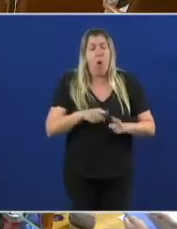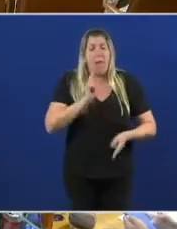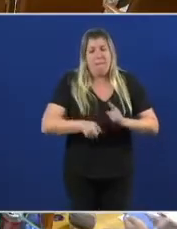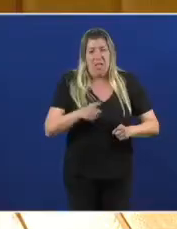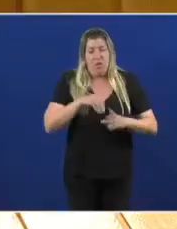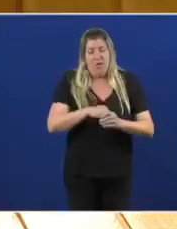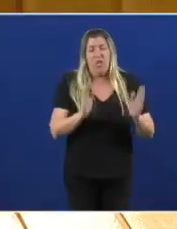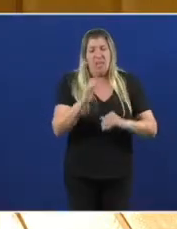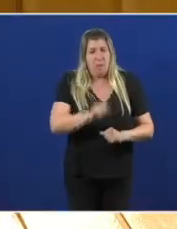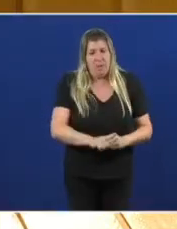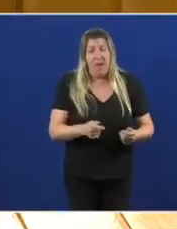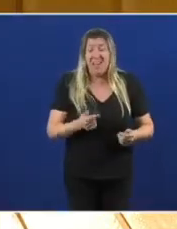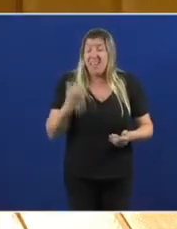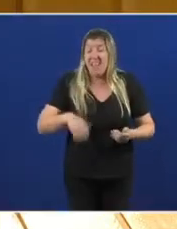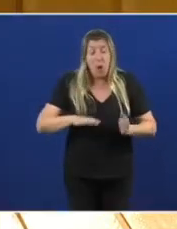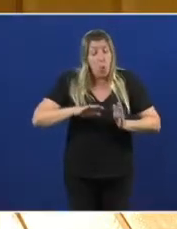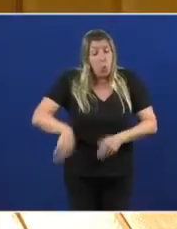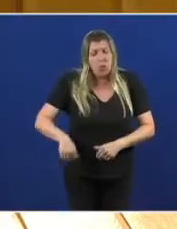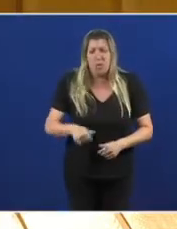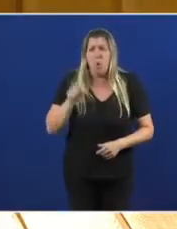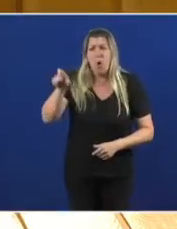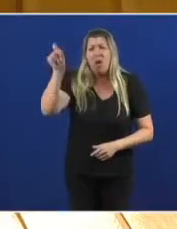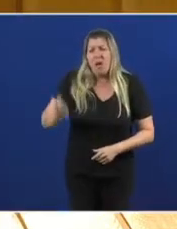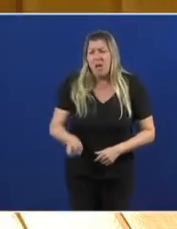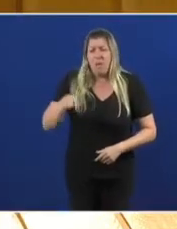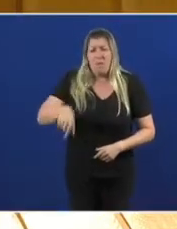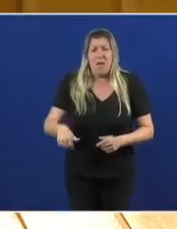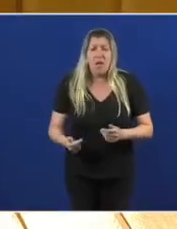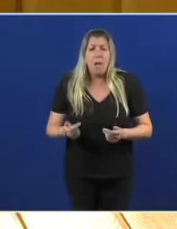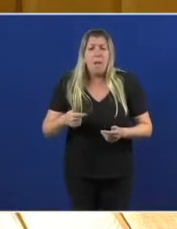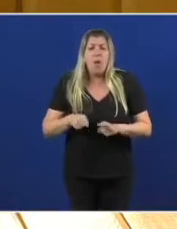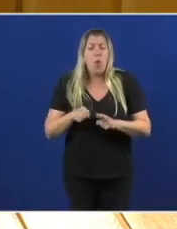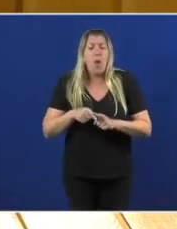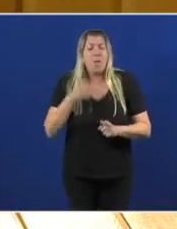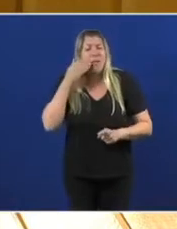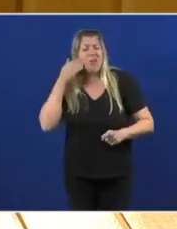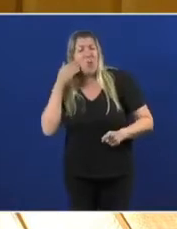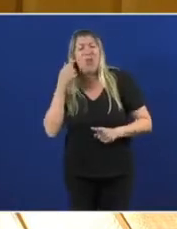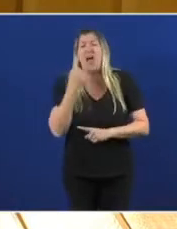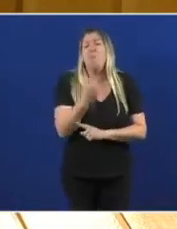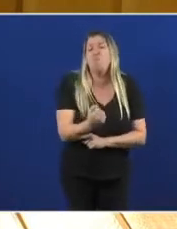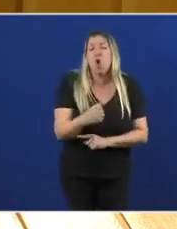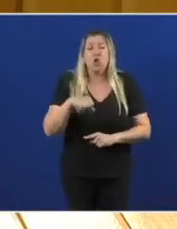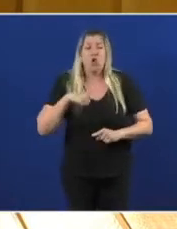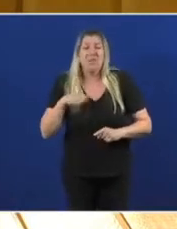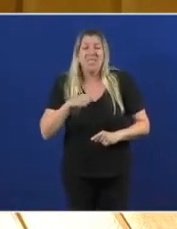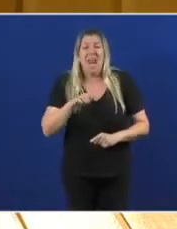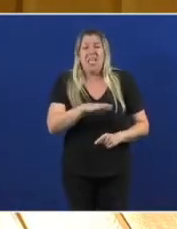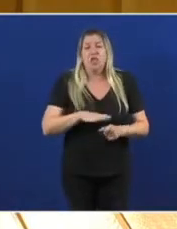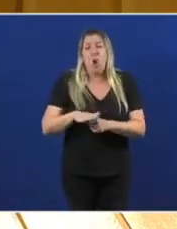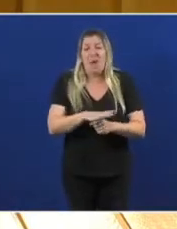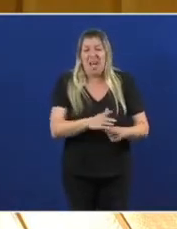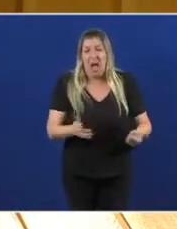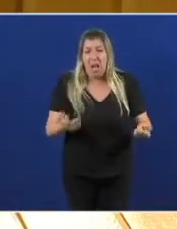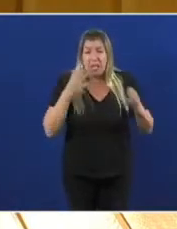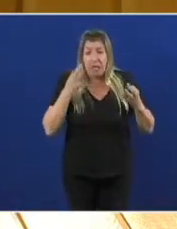E o colmo é que ven aquí a presumir do seu apoio aos hospitais comarcais. Sai a rúa